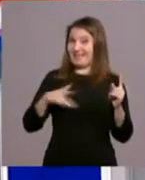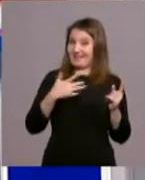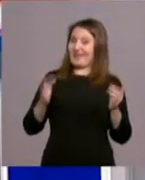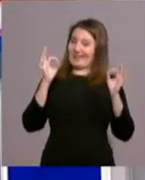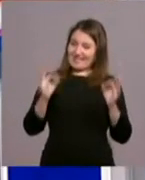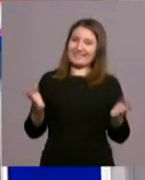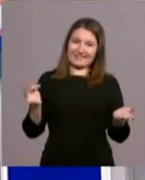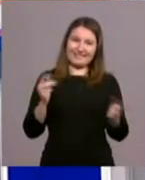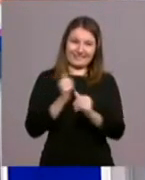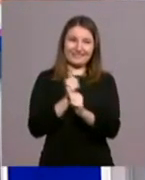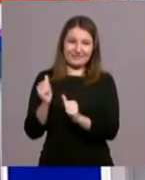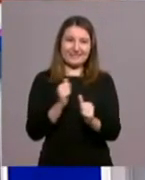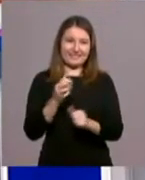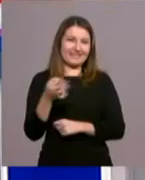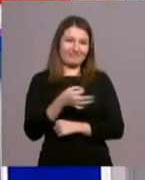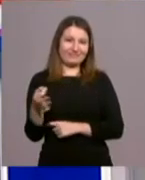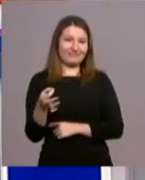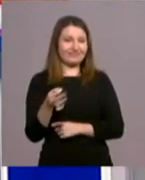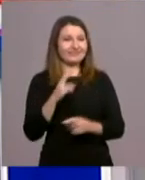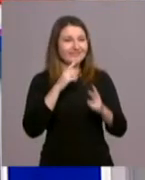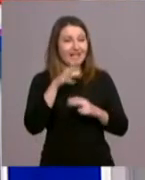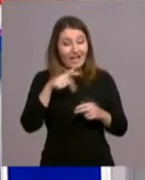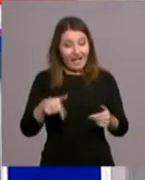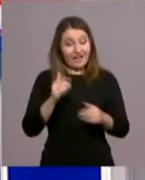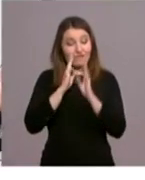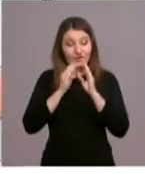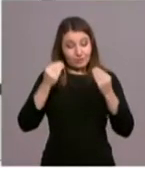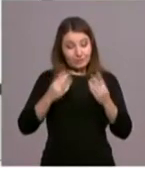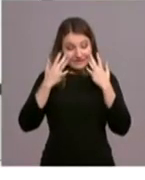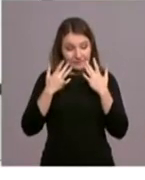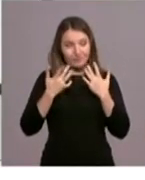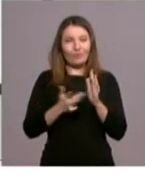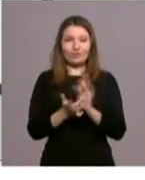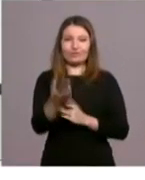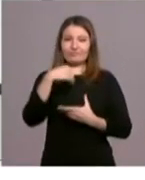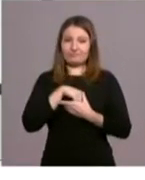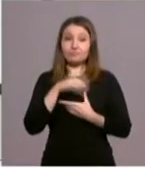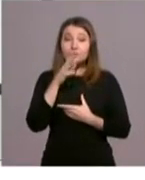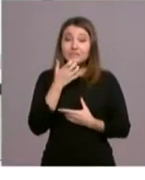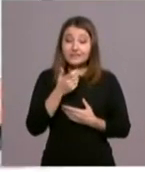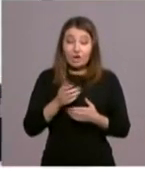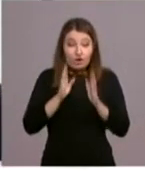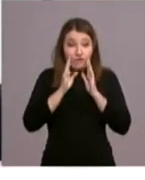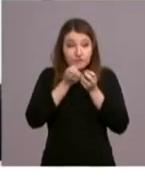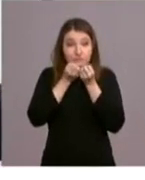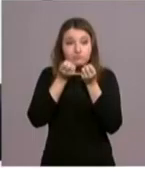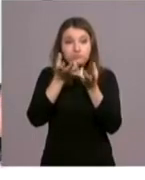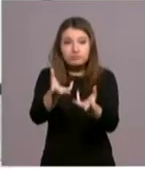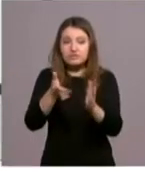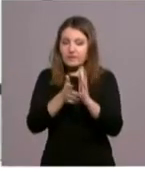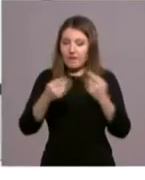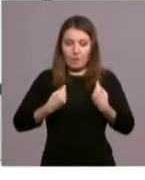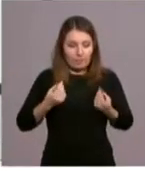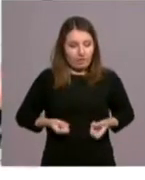que empieza la Semana Santa para hacer esa Y así se abre uno a Cristo totalmente, porque cuando uno se confiesa le pone la vida en sus manos